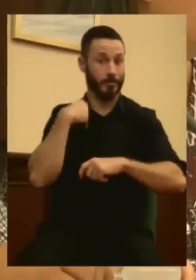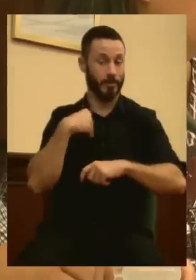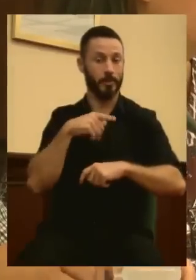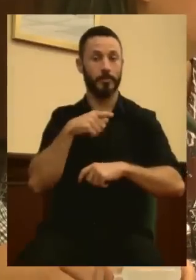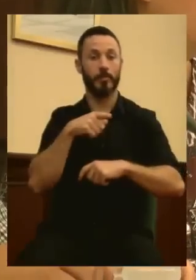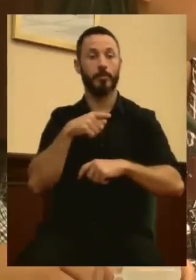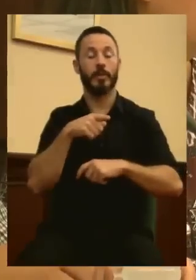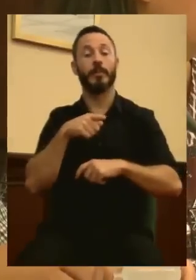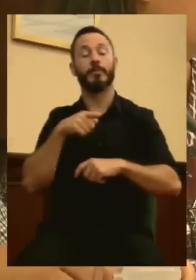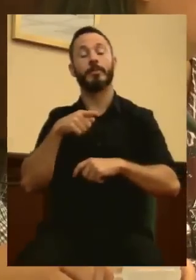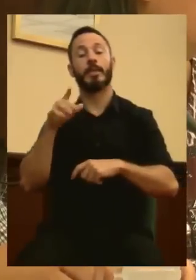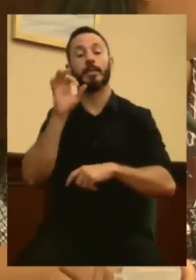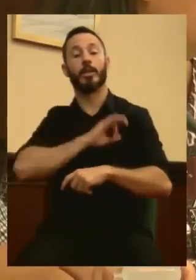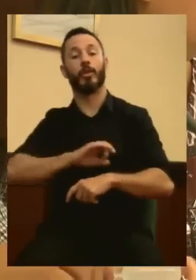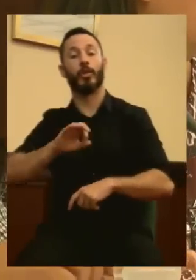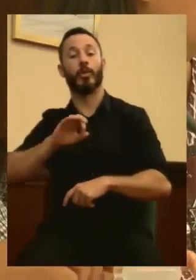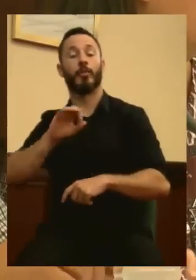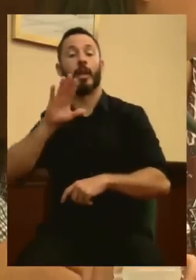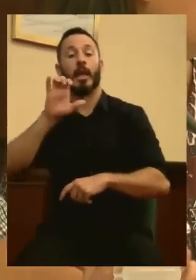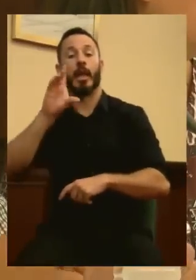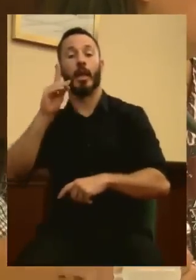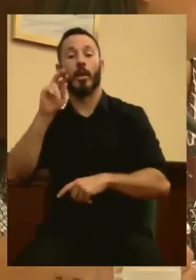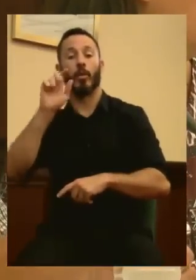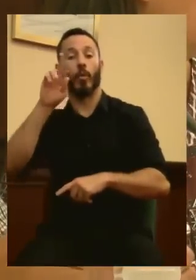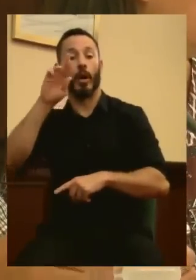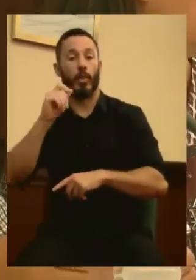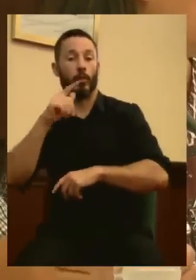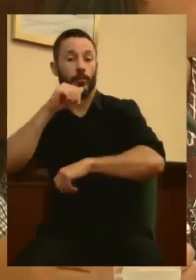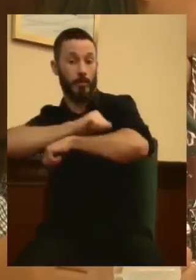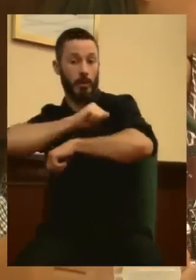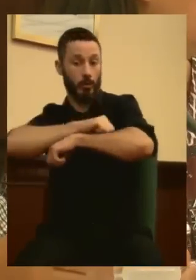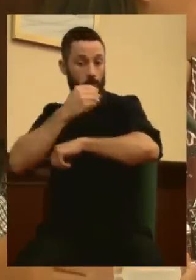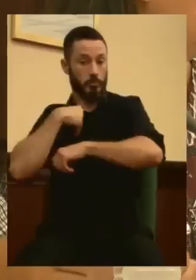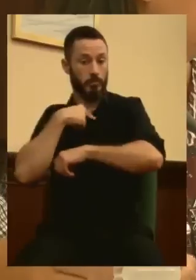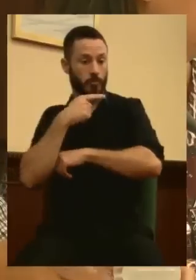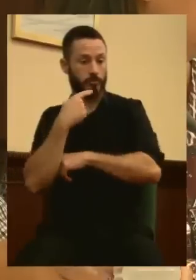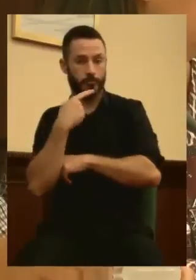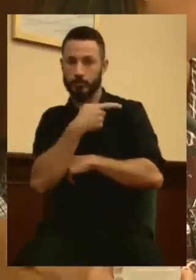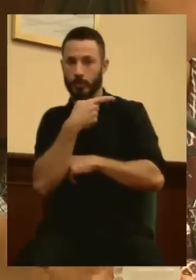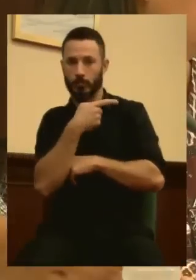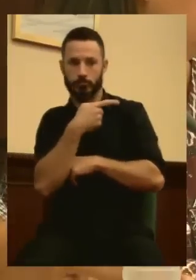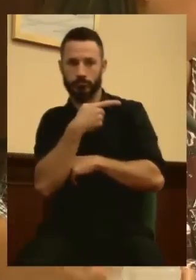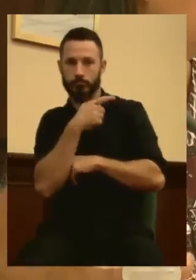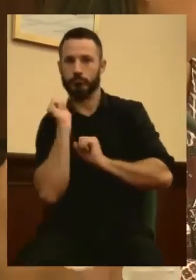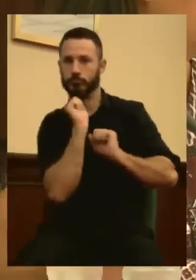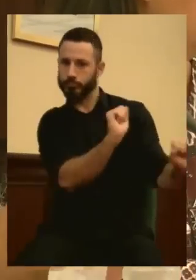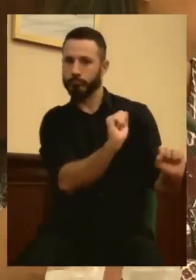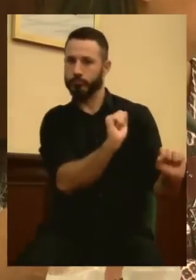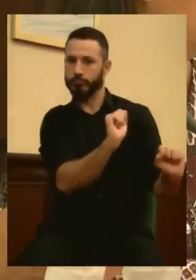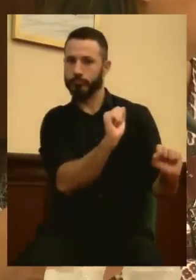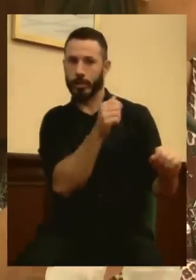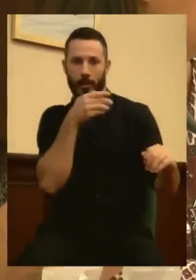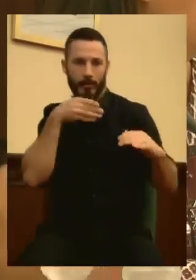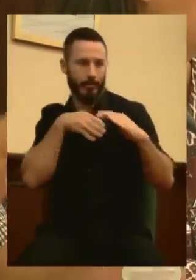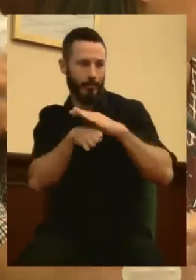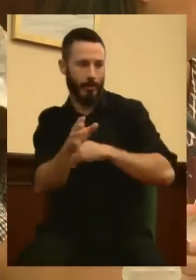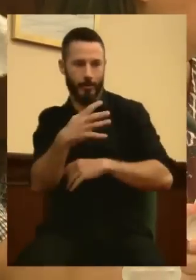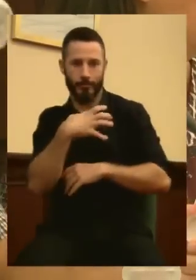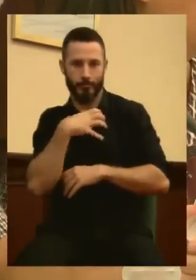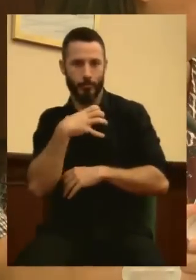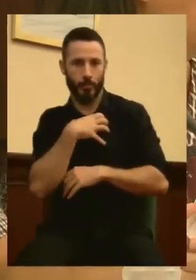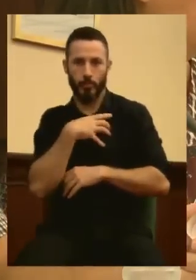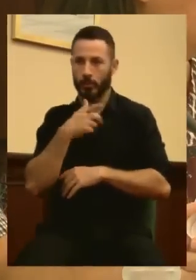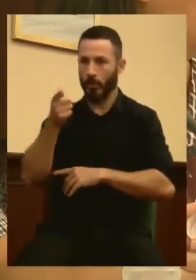de Santiago, que estaba en aquel balcón en aquel momento, les prohibió la entrada, pese a estar